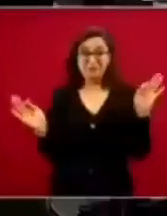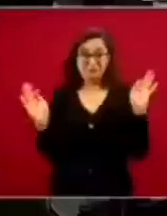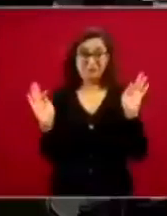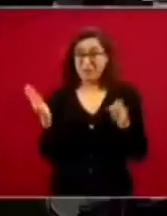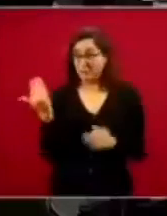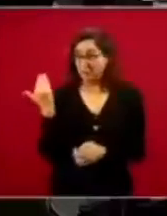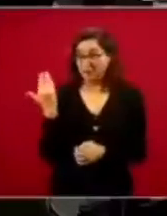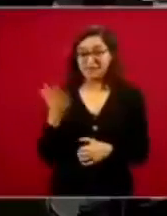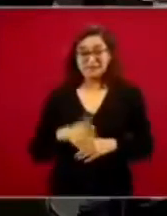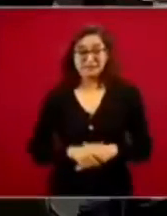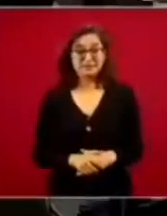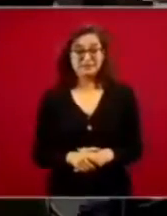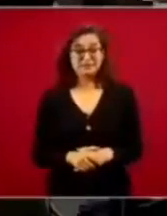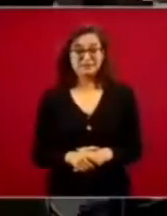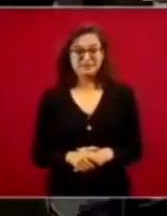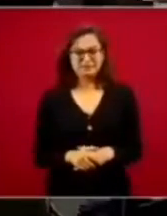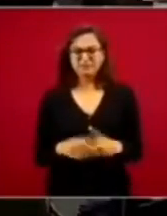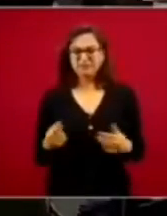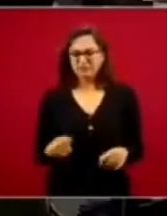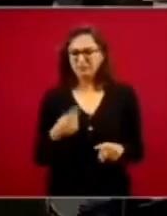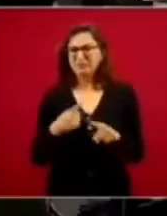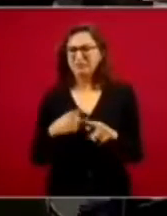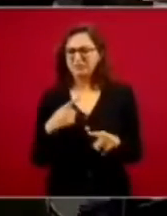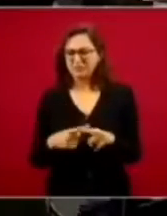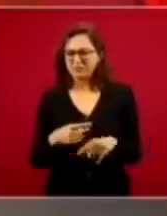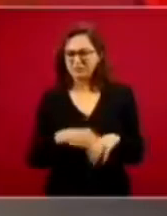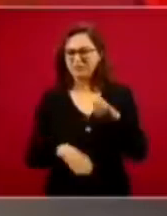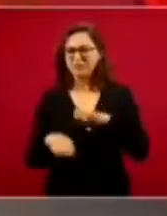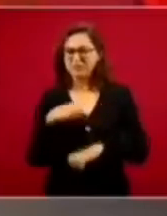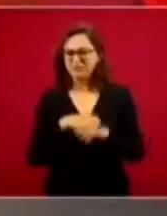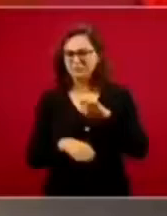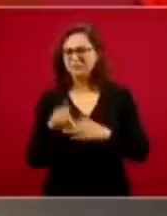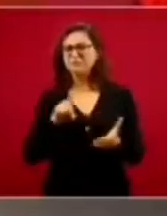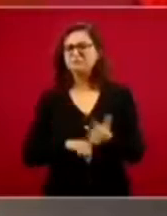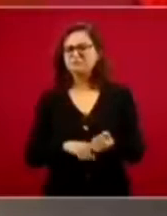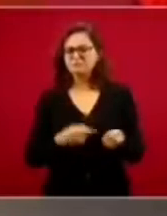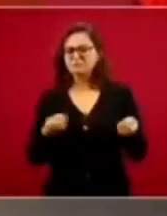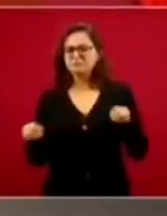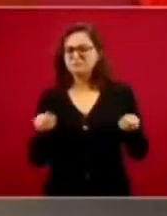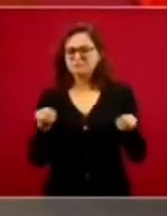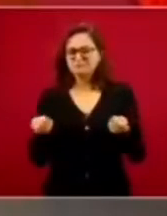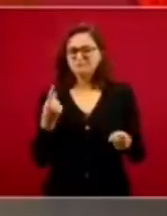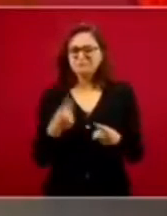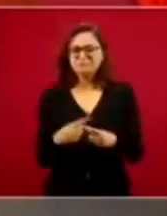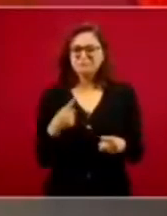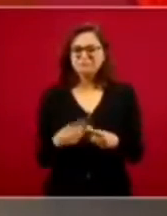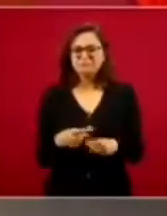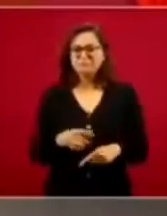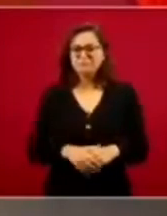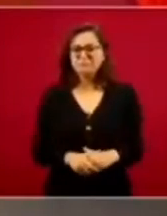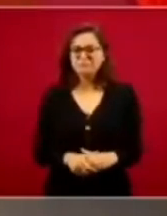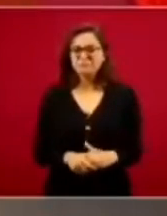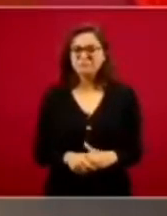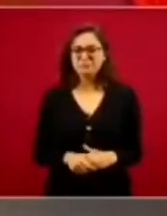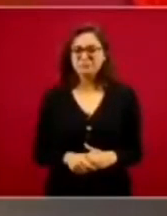Y la empresa que manejaba esto es, al parecer,